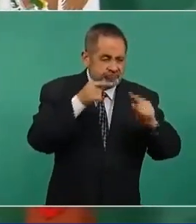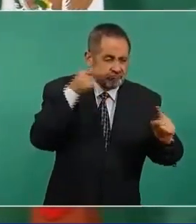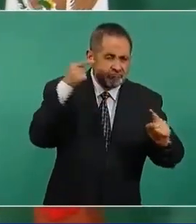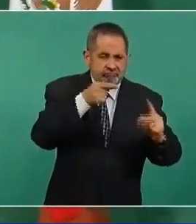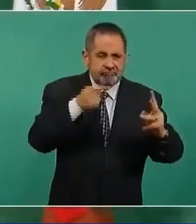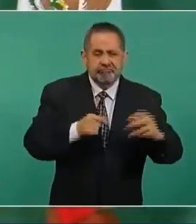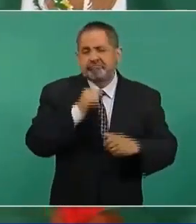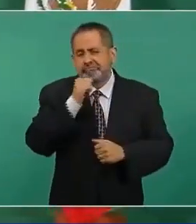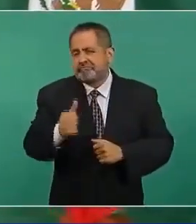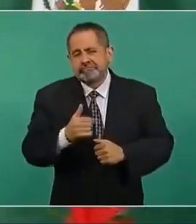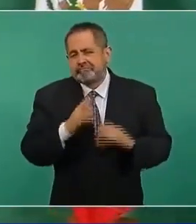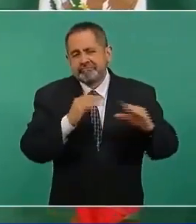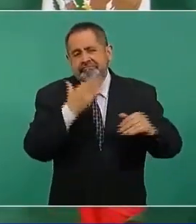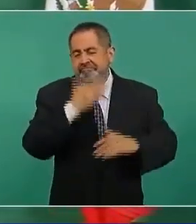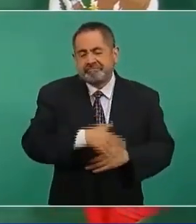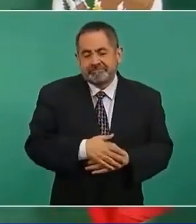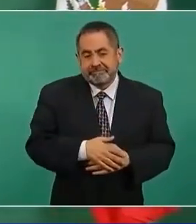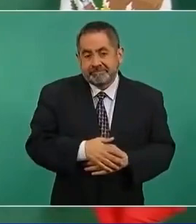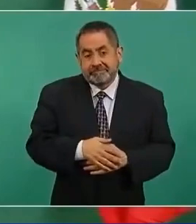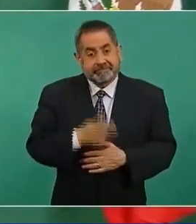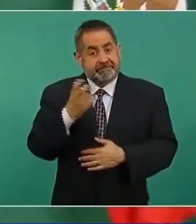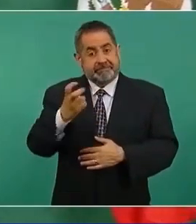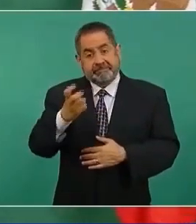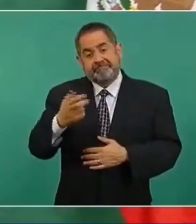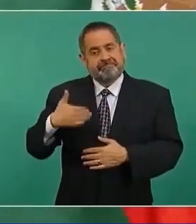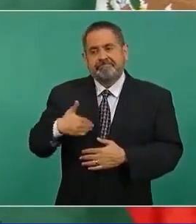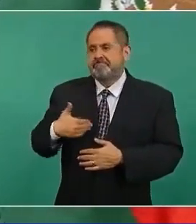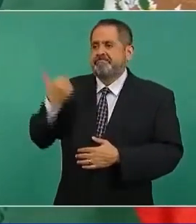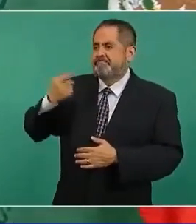eso nos ha ayudado mucho a nosotros.